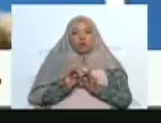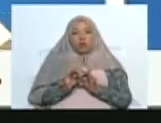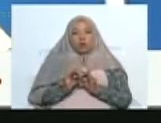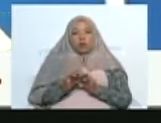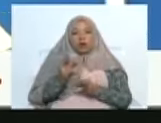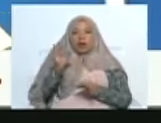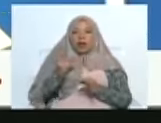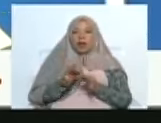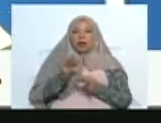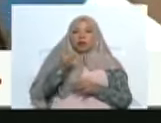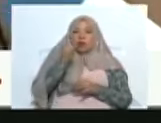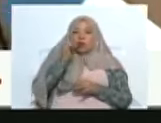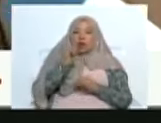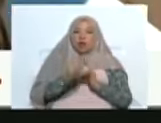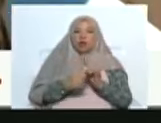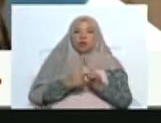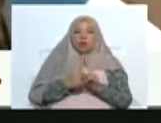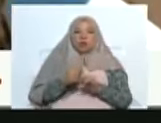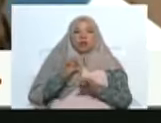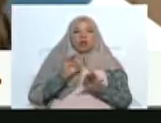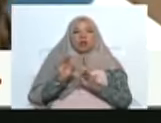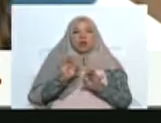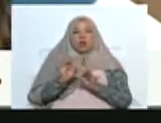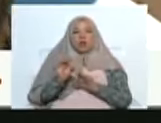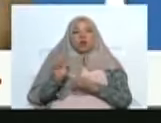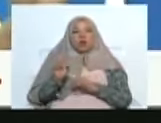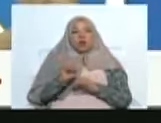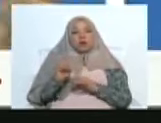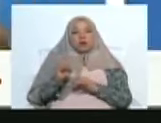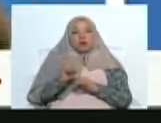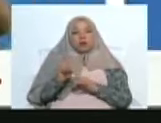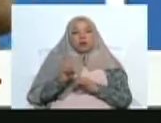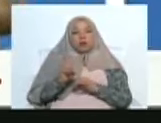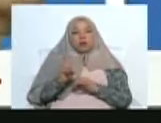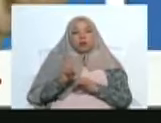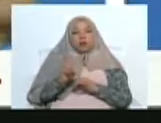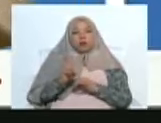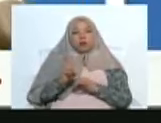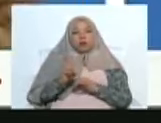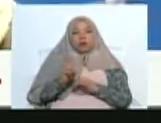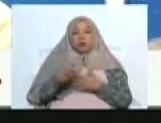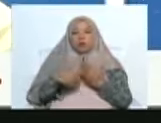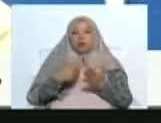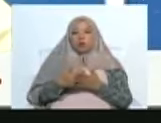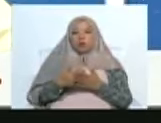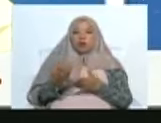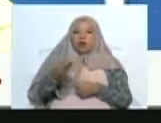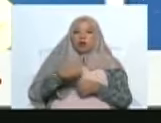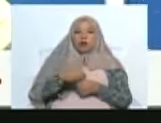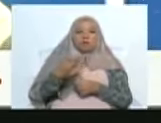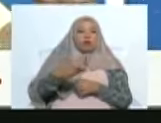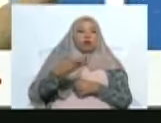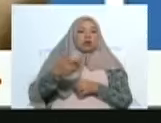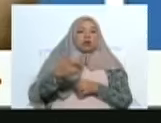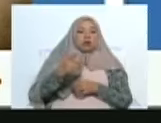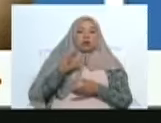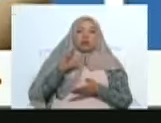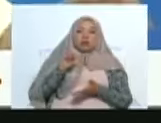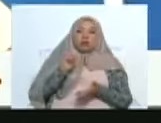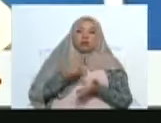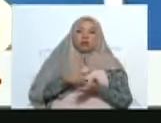éxito del Festival Internacional de Teatro Progresista de Venezuela, de esta tercera edición, es una cosa innegable. Salieron